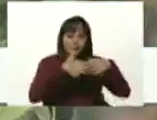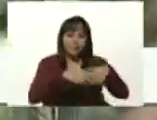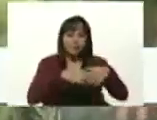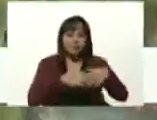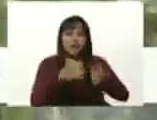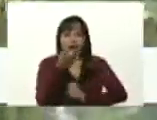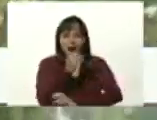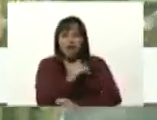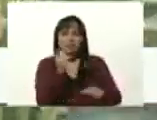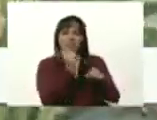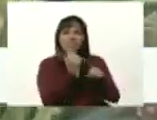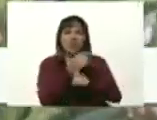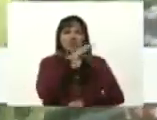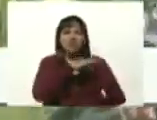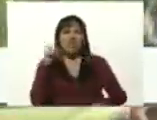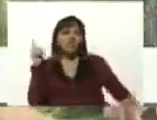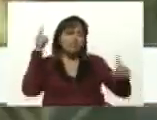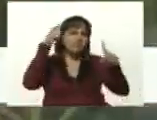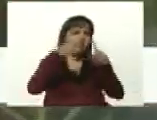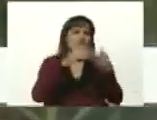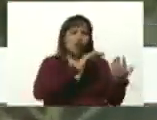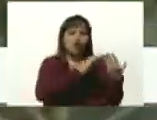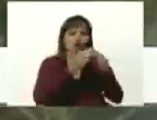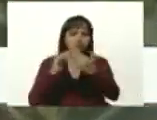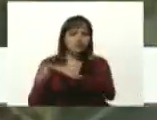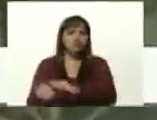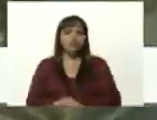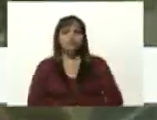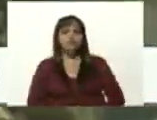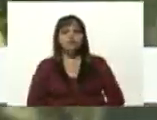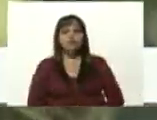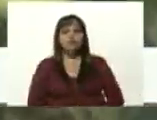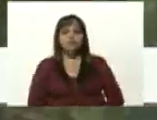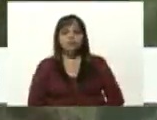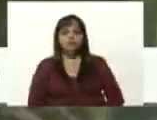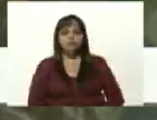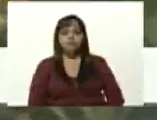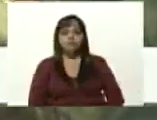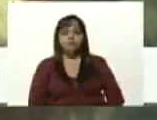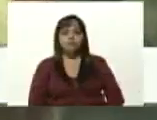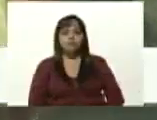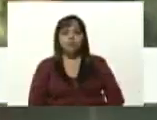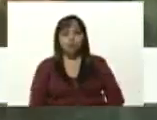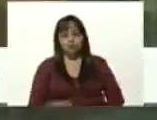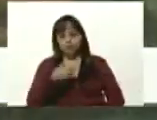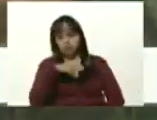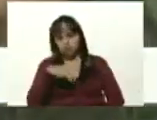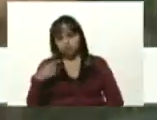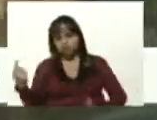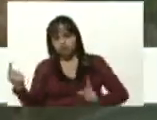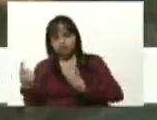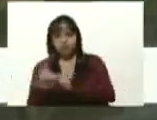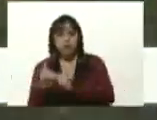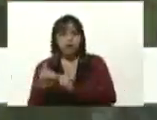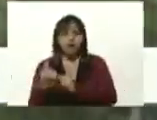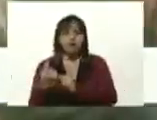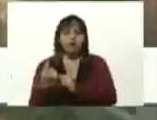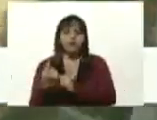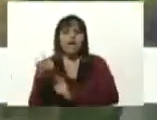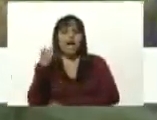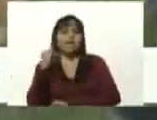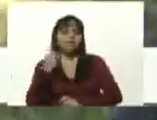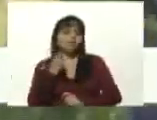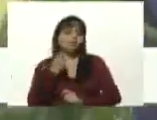social directa comunal, Arca Agrícola de Aragua, presidente. Tenemos con nosotros una triunfadora, una